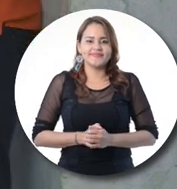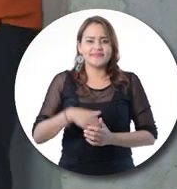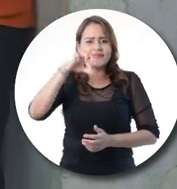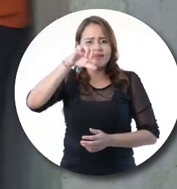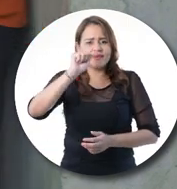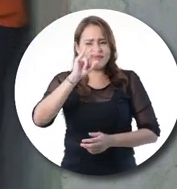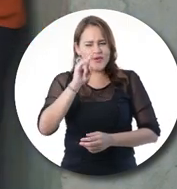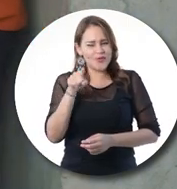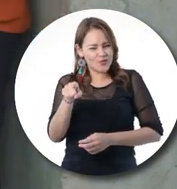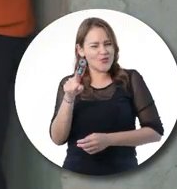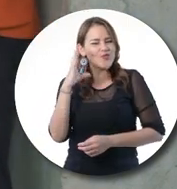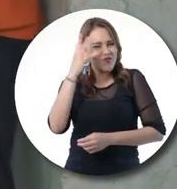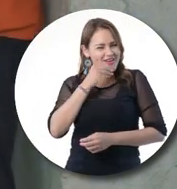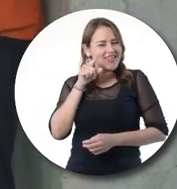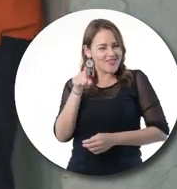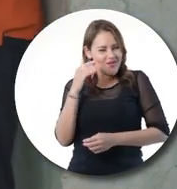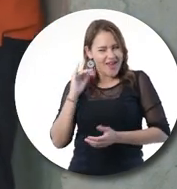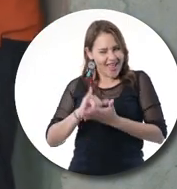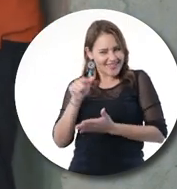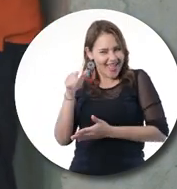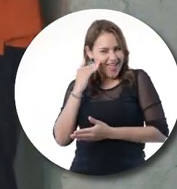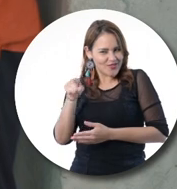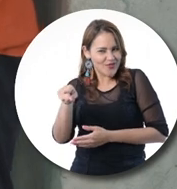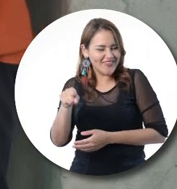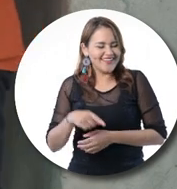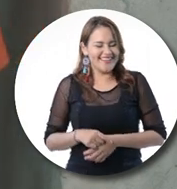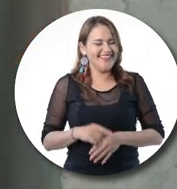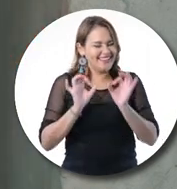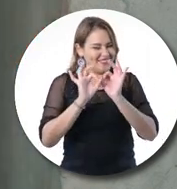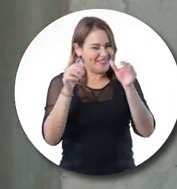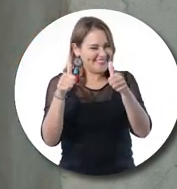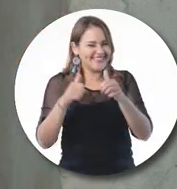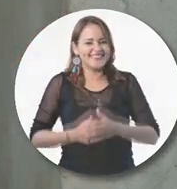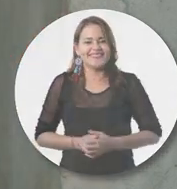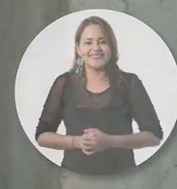Pau, tú eres la niña linda Buena suerte Felipe